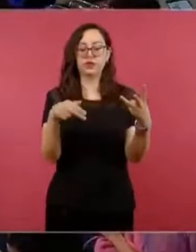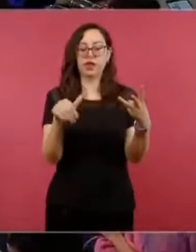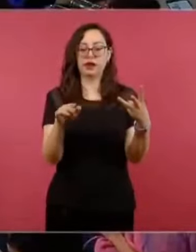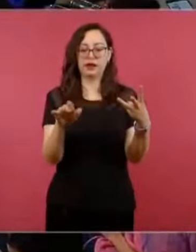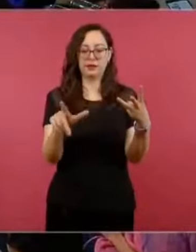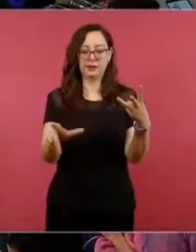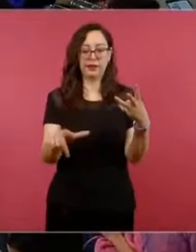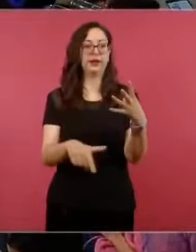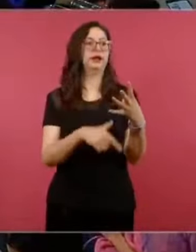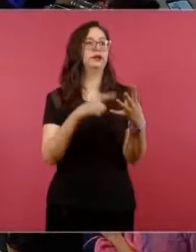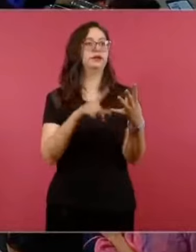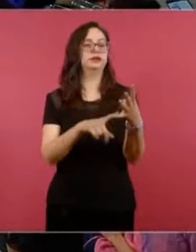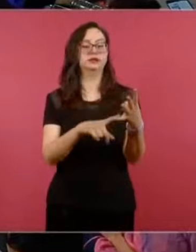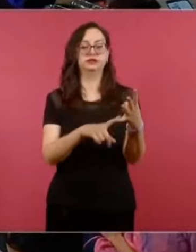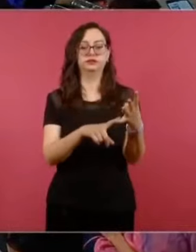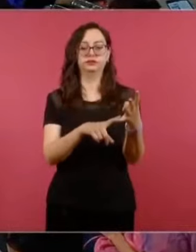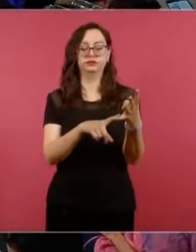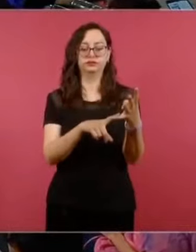Hernández,